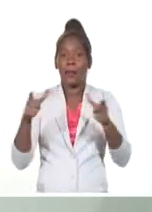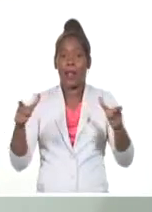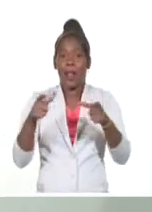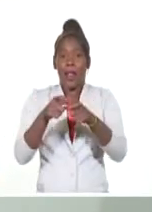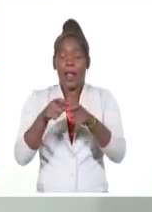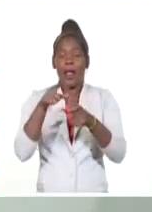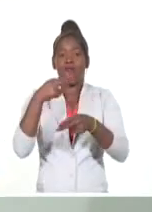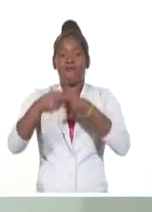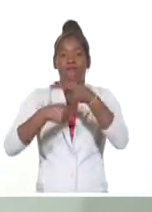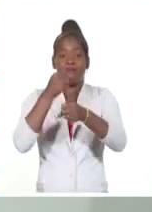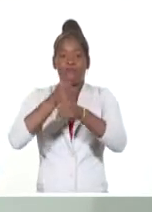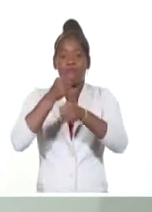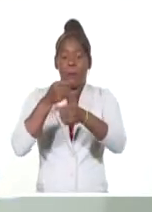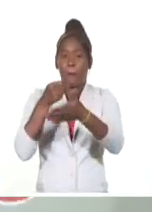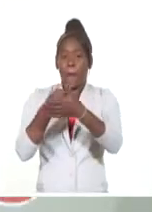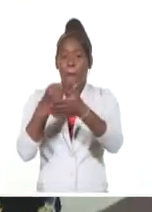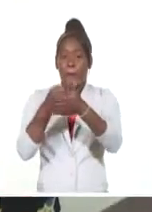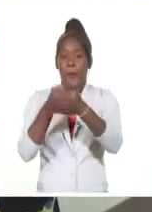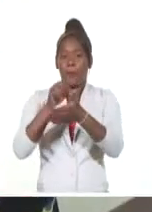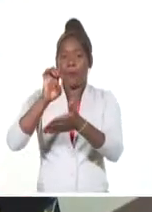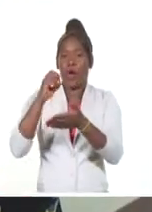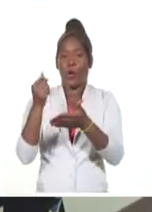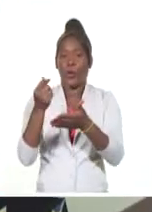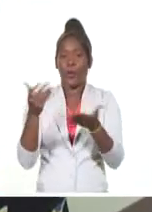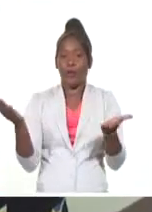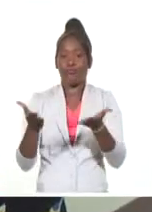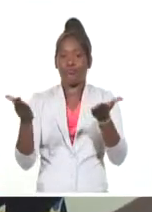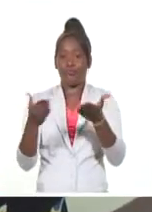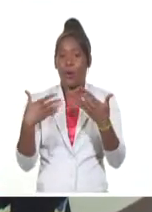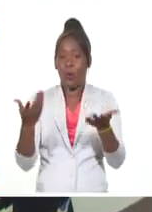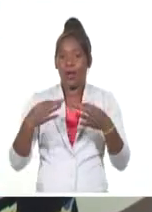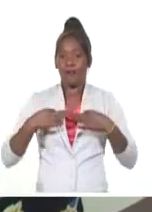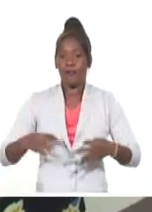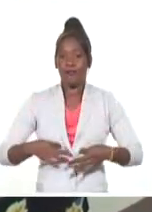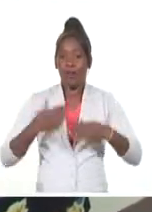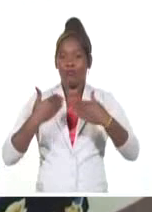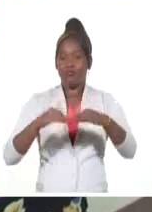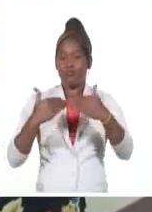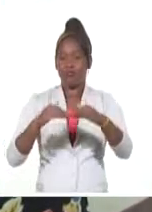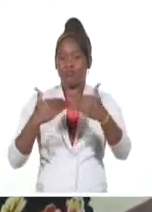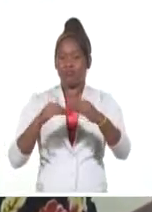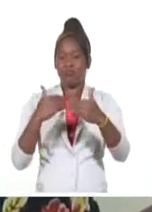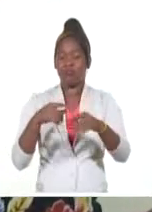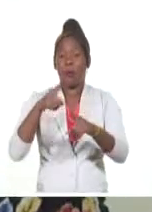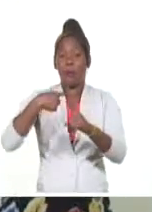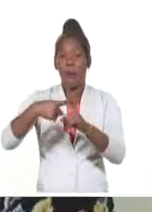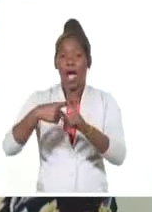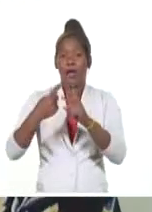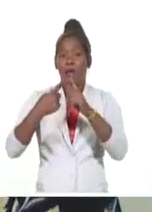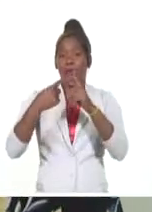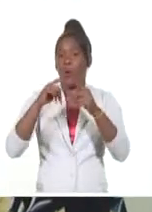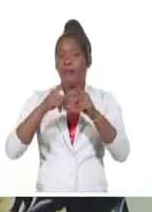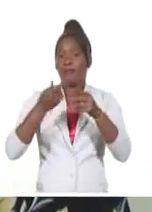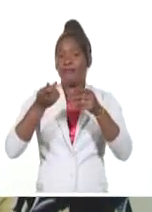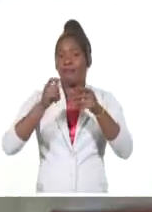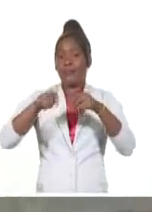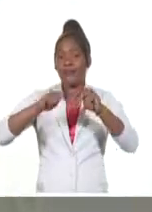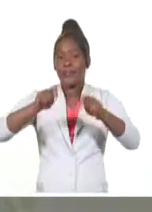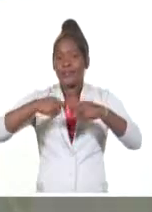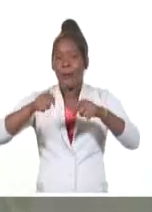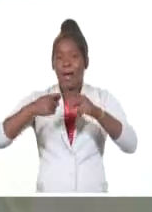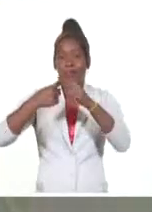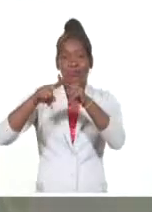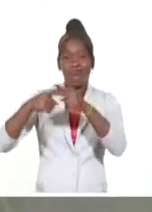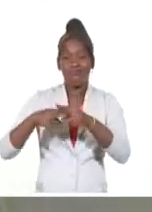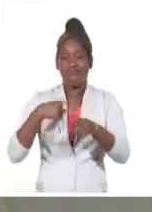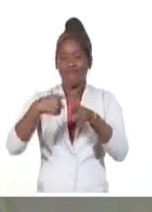empresas dedicadas al calzado y textiles. El vicepresidente cubano explicó que de forma general se fue muy receptivo a los señalamientos